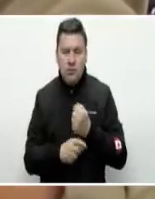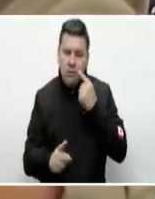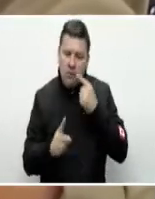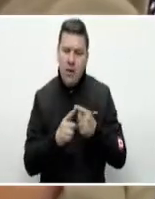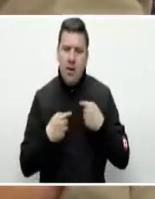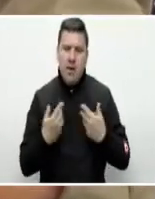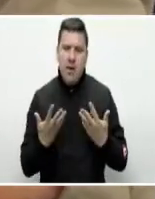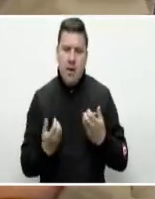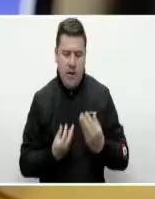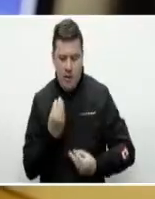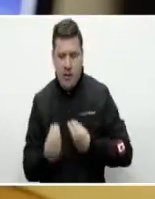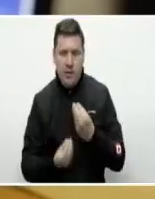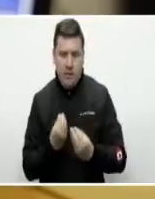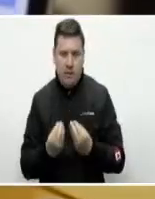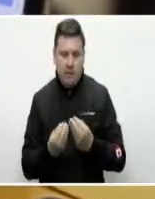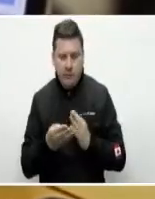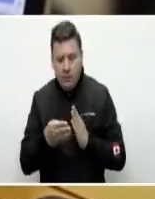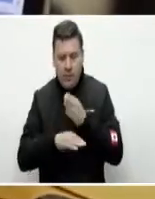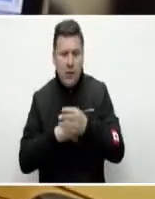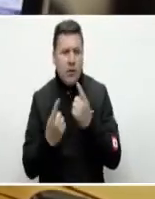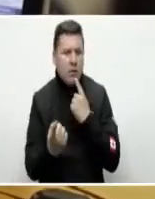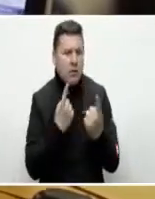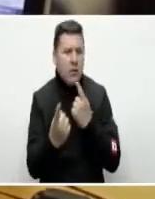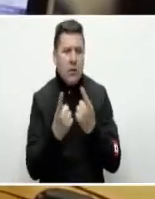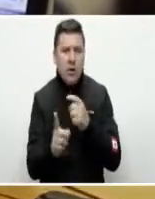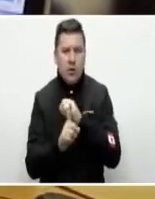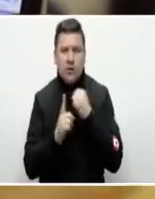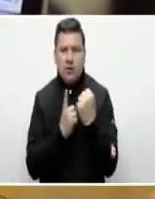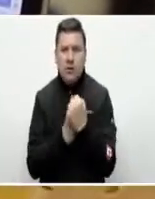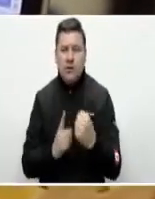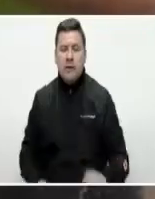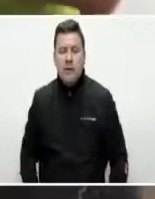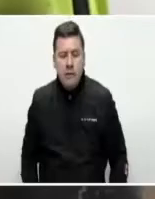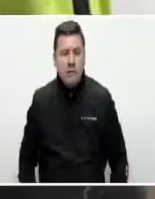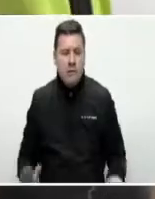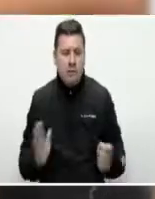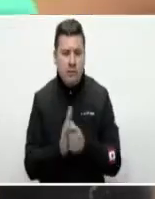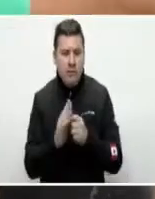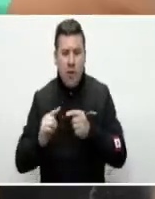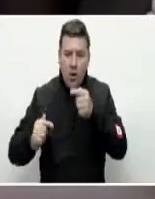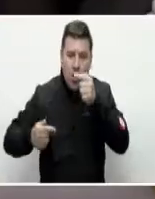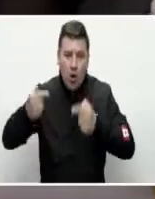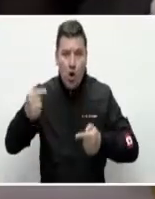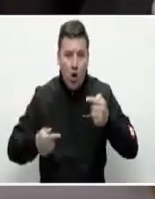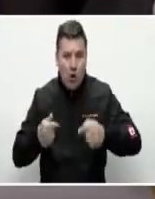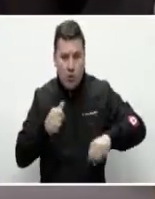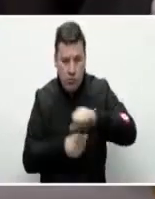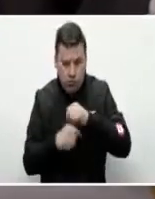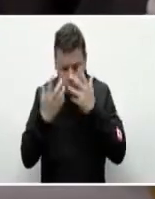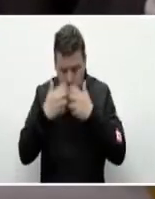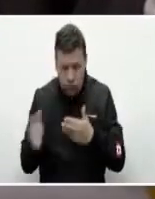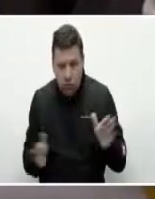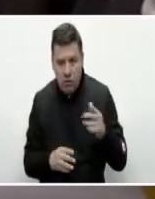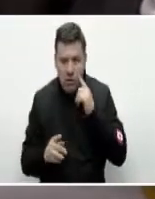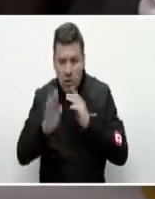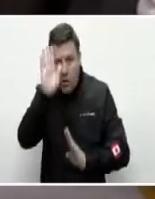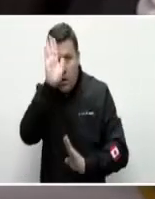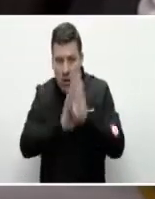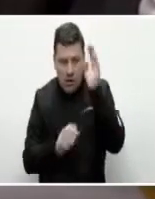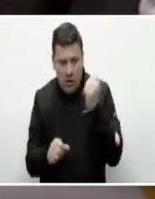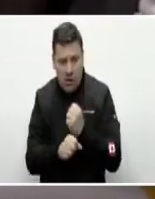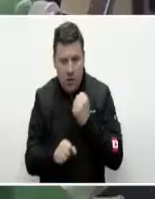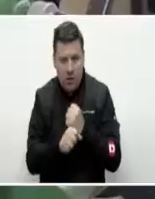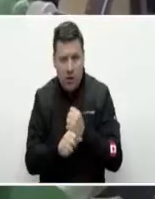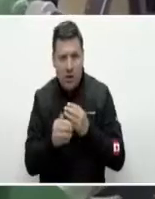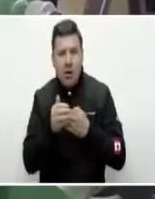nosotros queremos hacer a través también del diálogo social. Por eso la competitividad y la productividad y el emprendimiento con